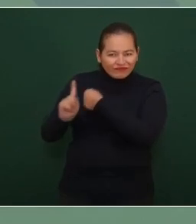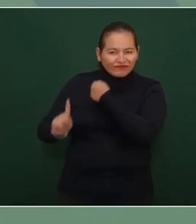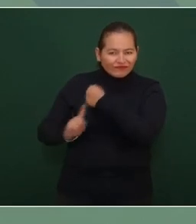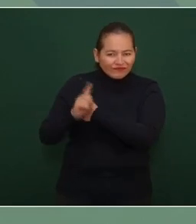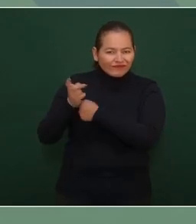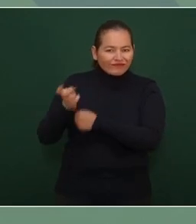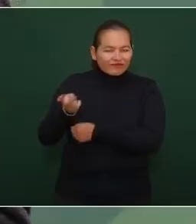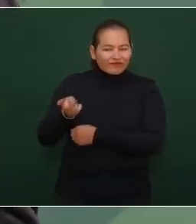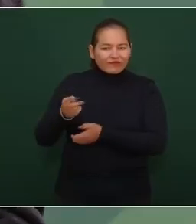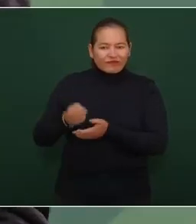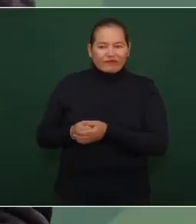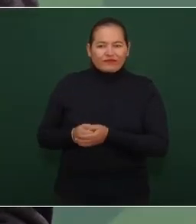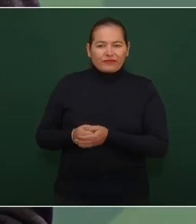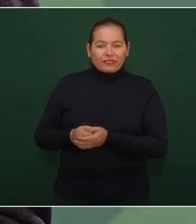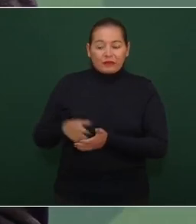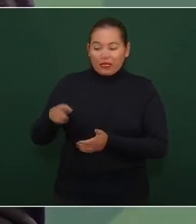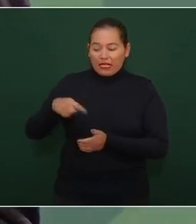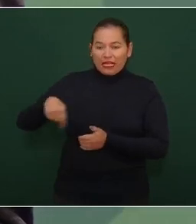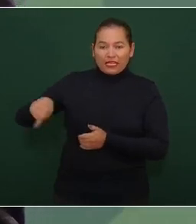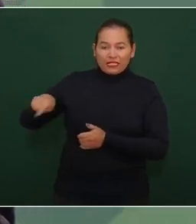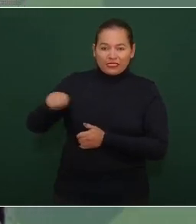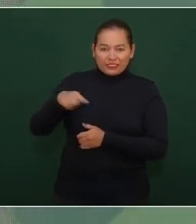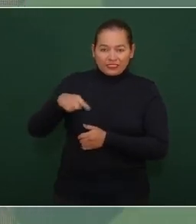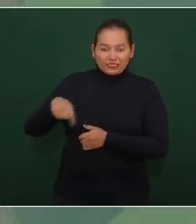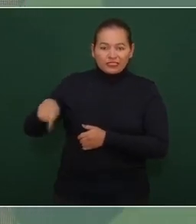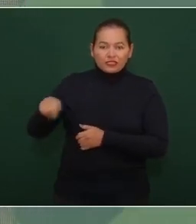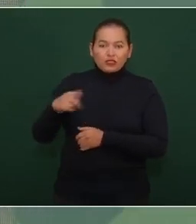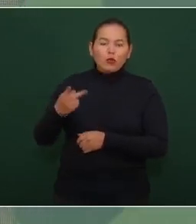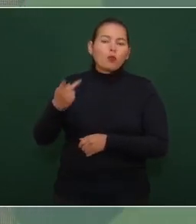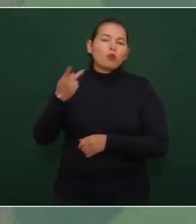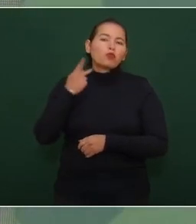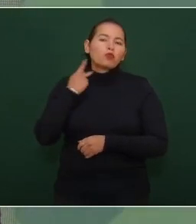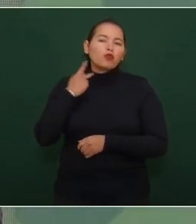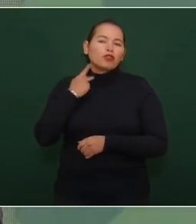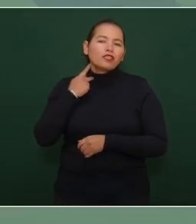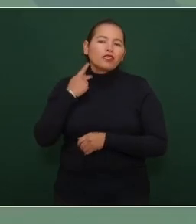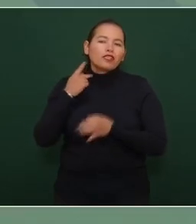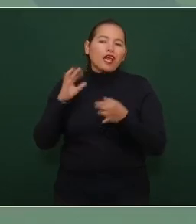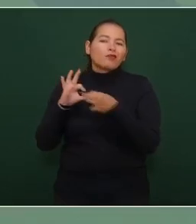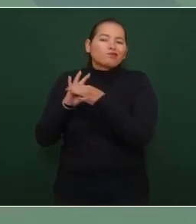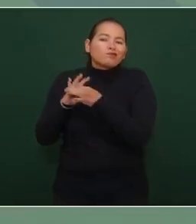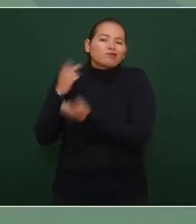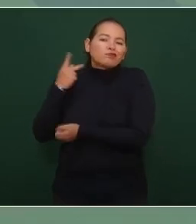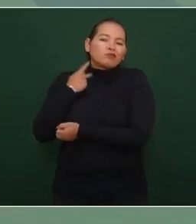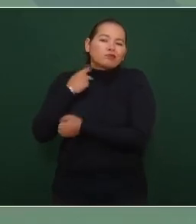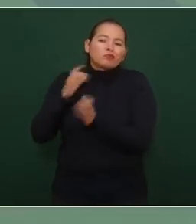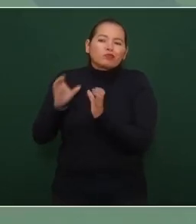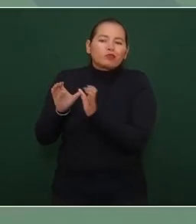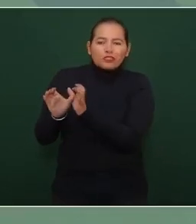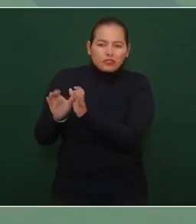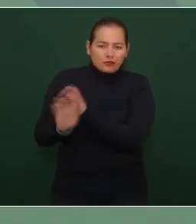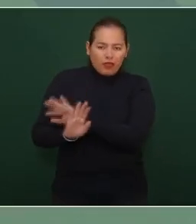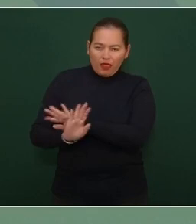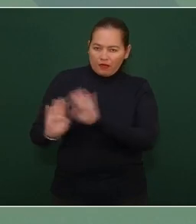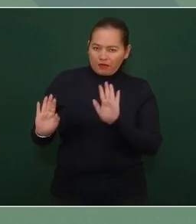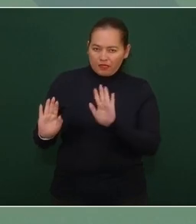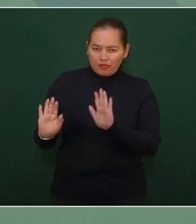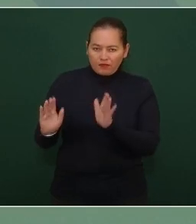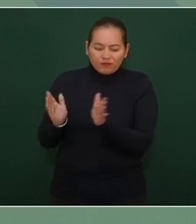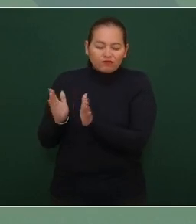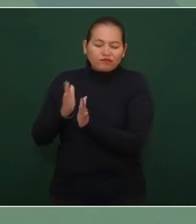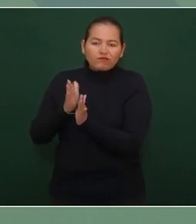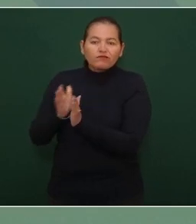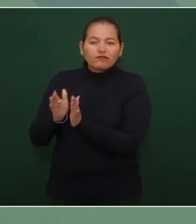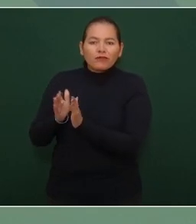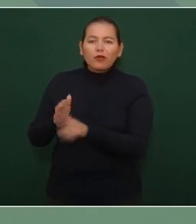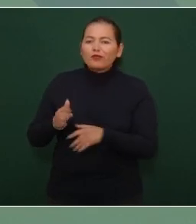para ellos la política es asunto de los políticos no el